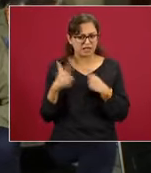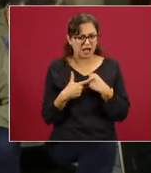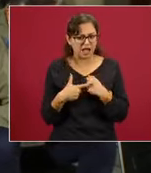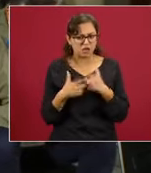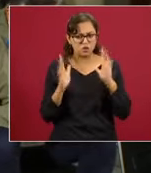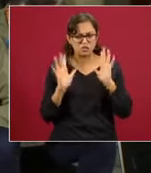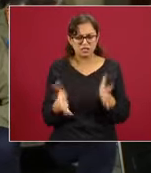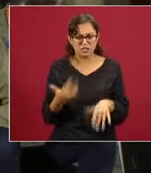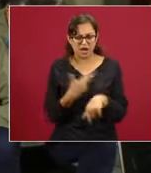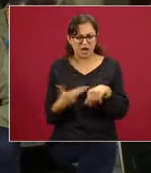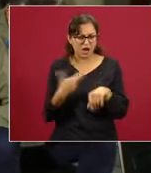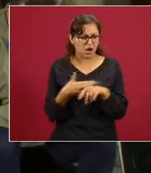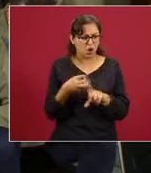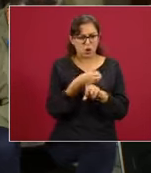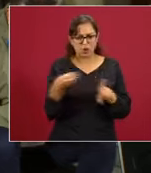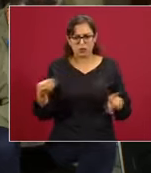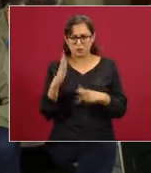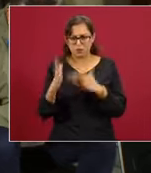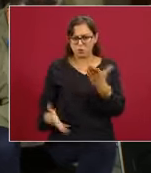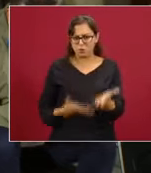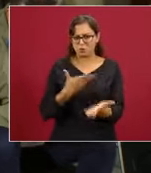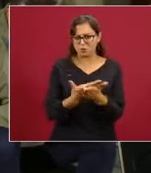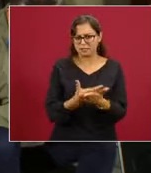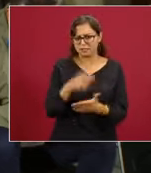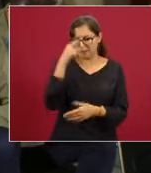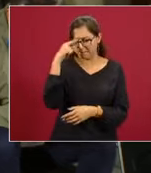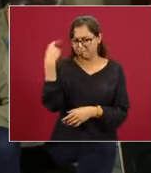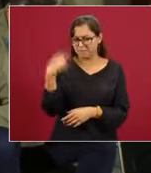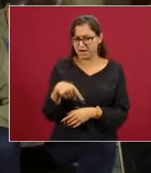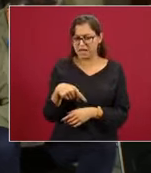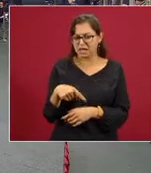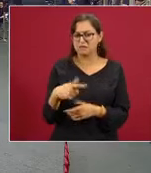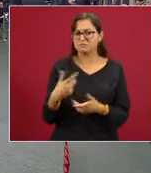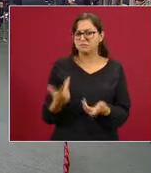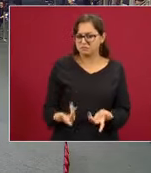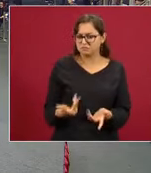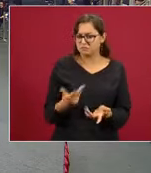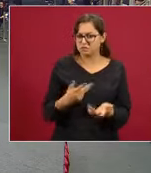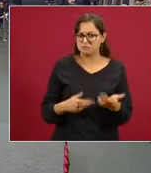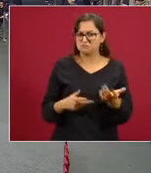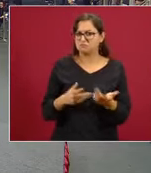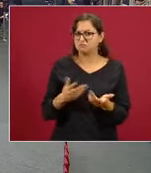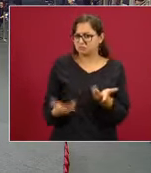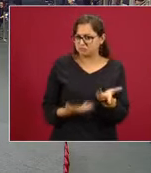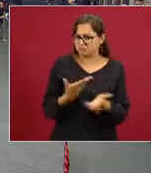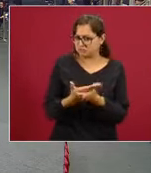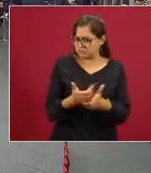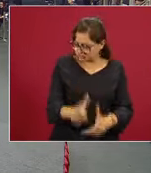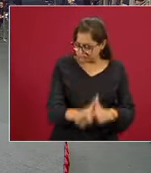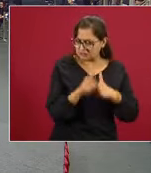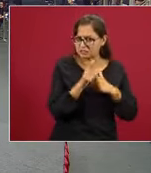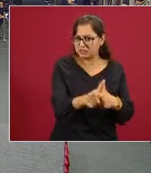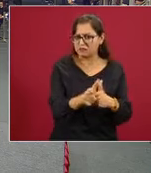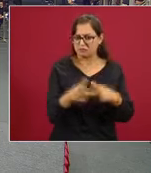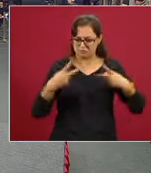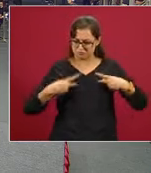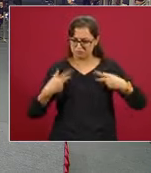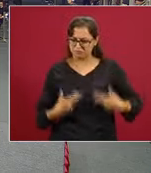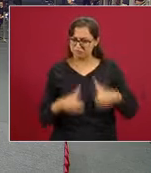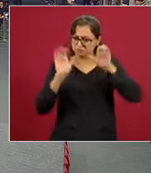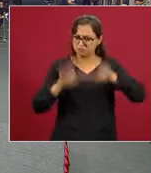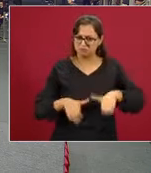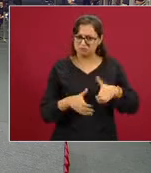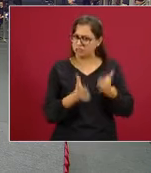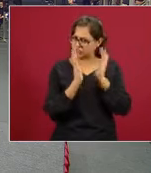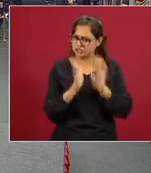alguna propuesta para que se mantenga lo que usted dijo, el ofrecimiento de que todos los contratados se queden ya a trabajar de forma